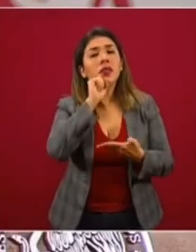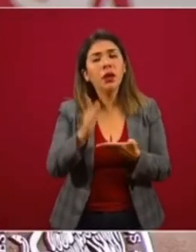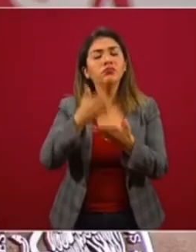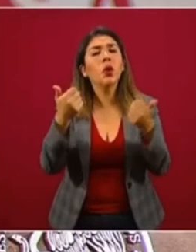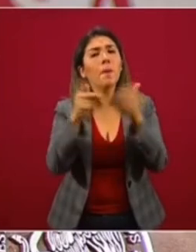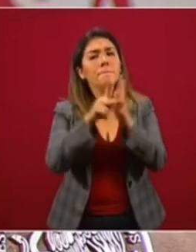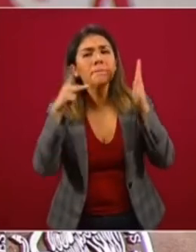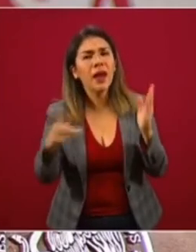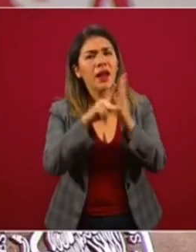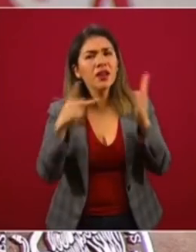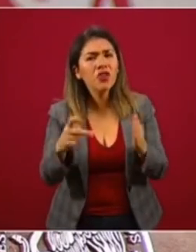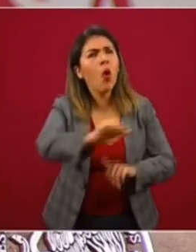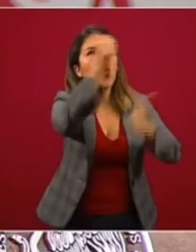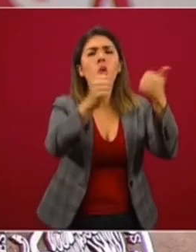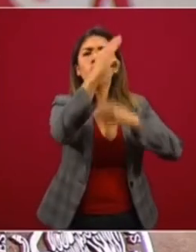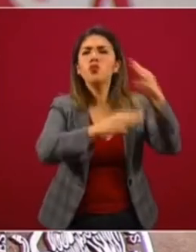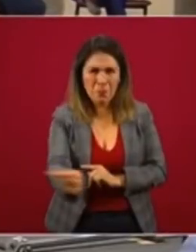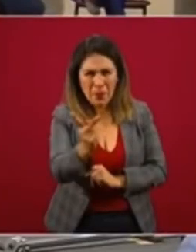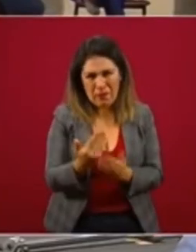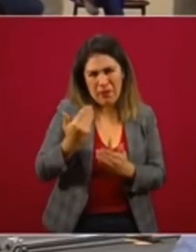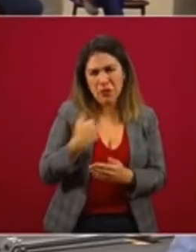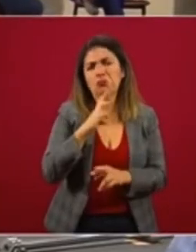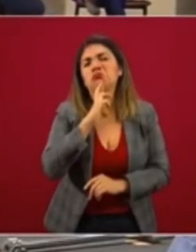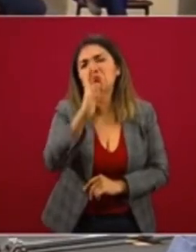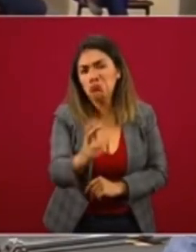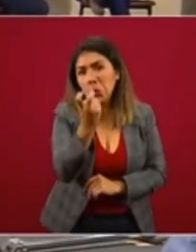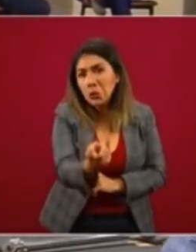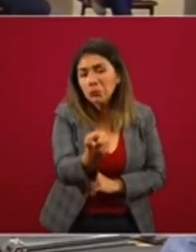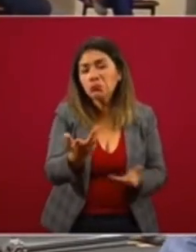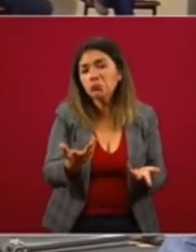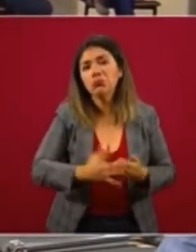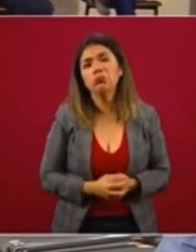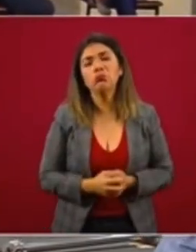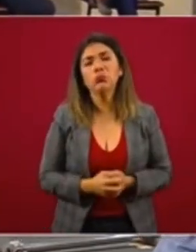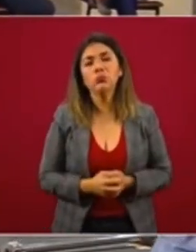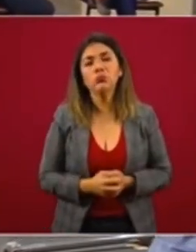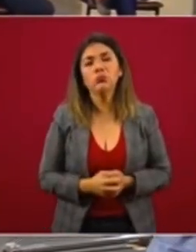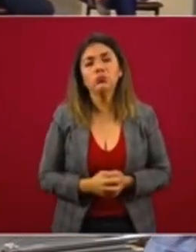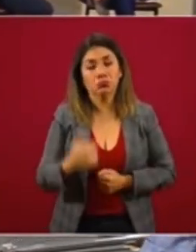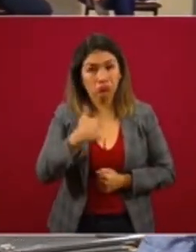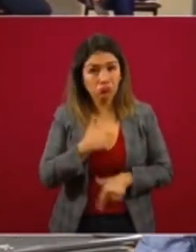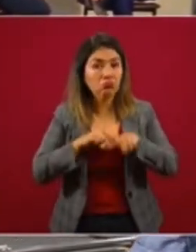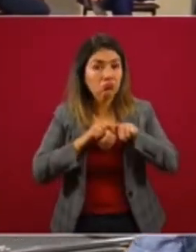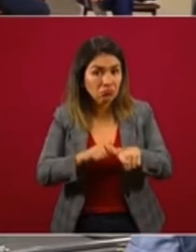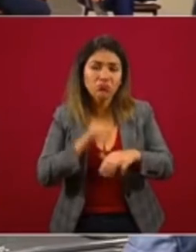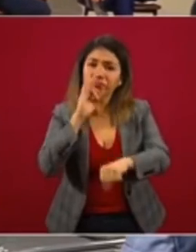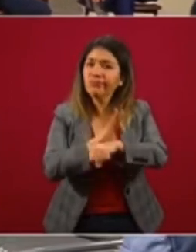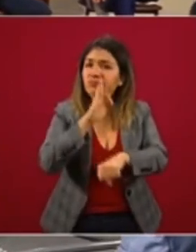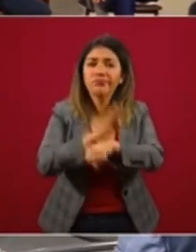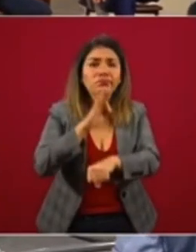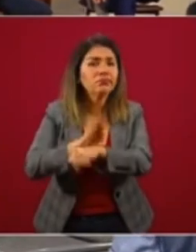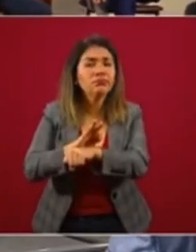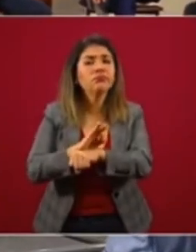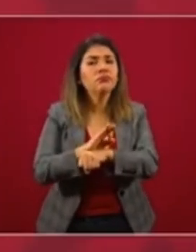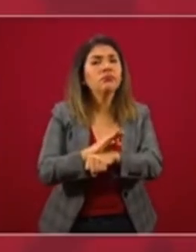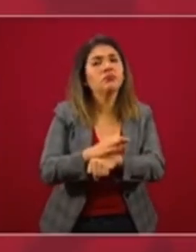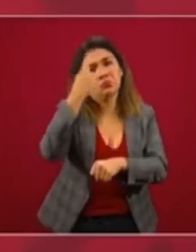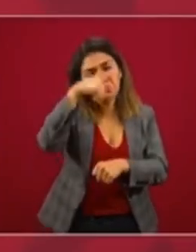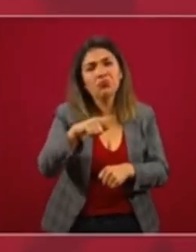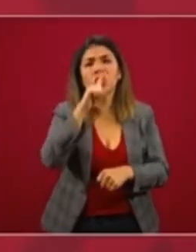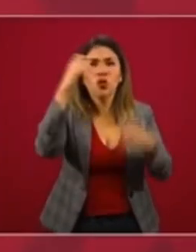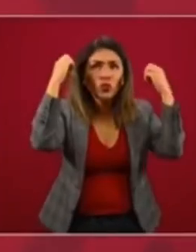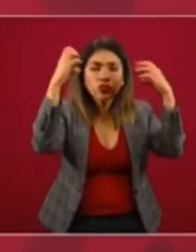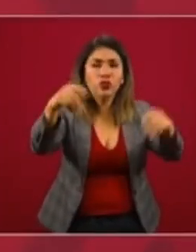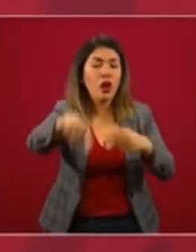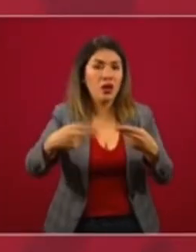periódicos de otras partes del mundo. Termino de responder tu pregunta. Vamos nosotros a defender la industria